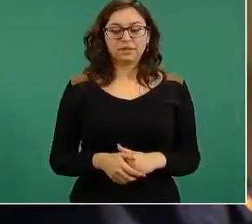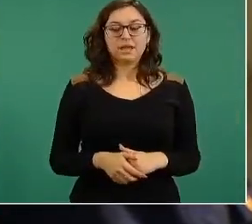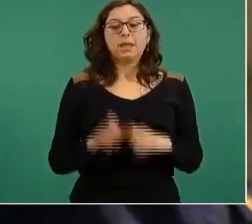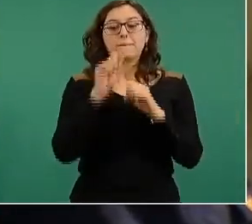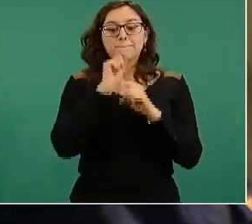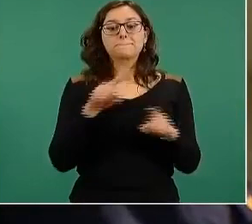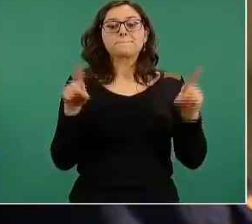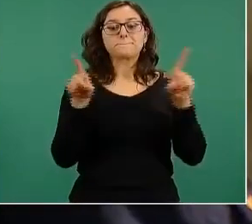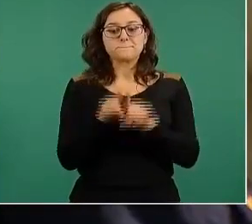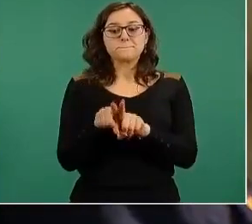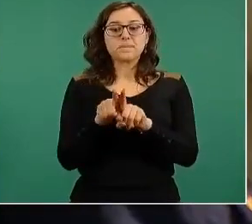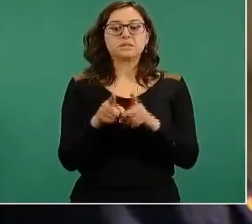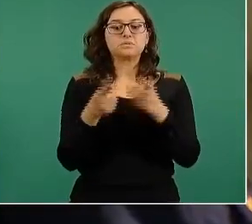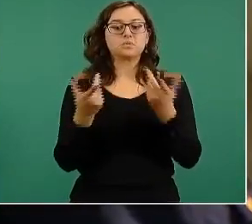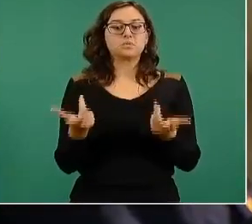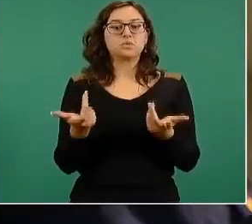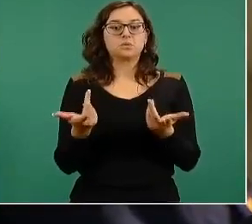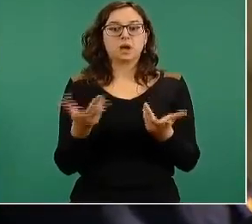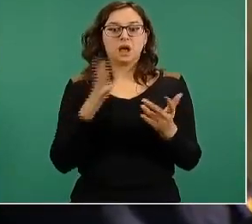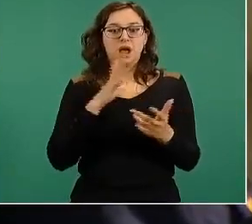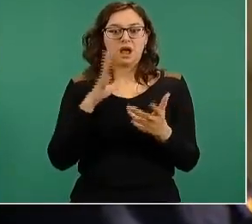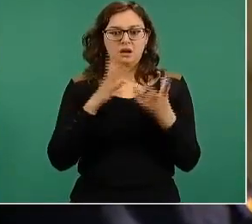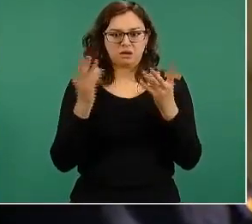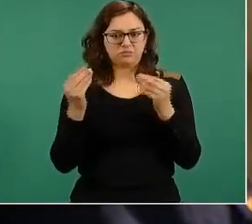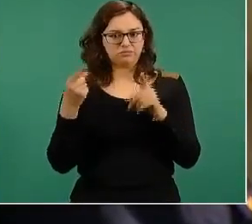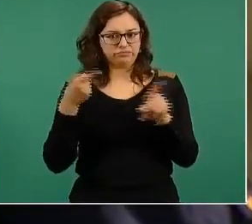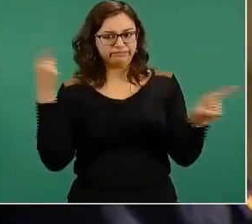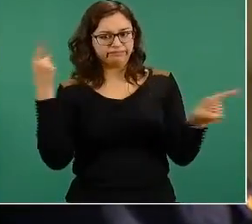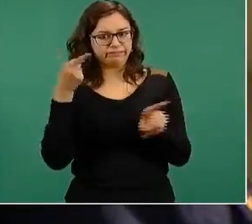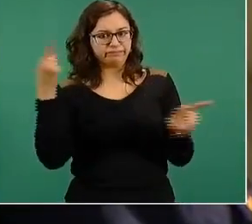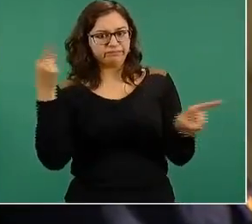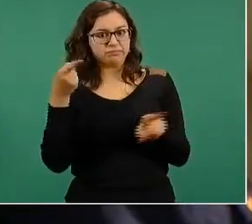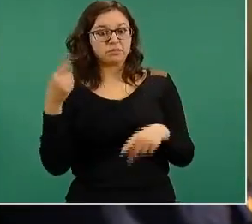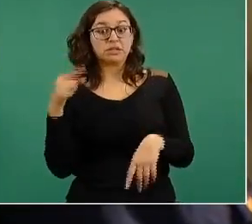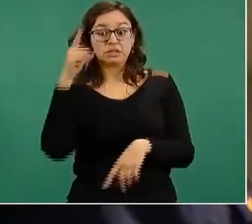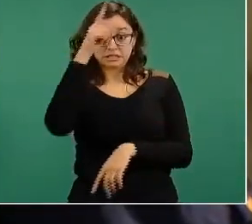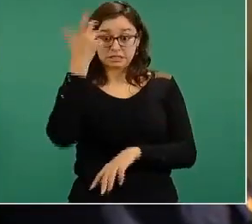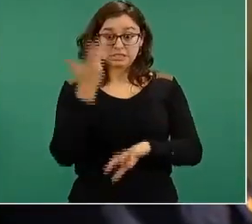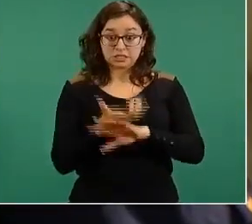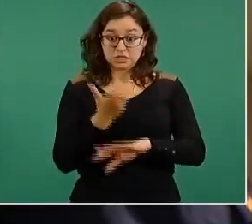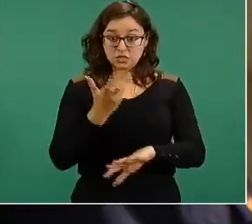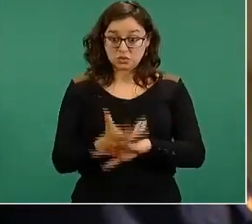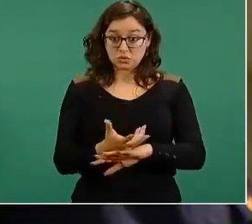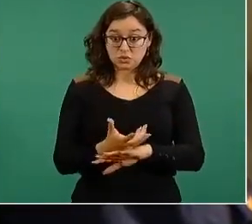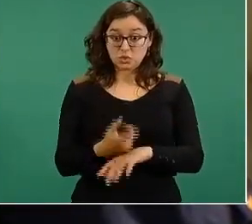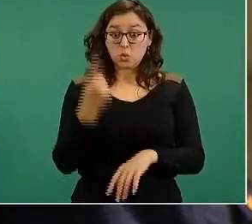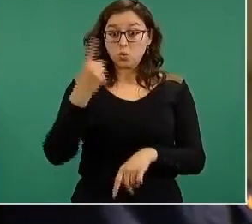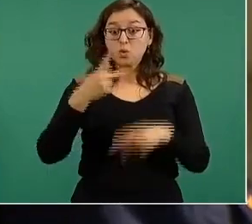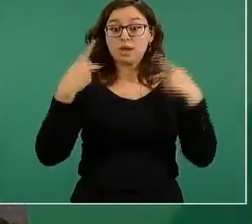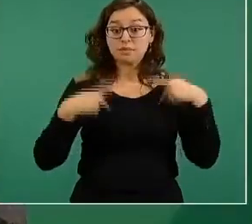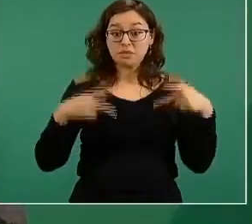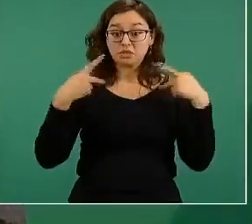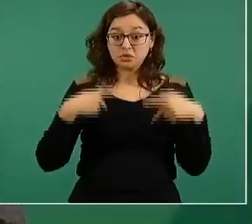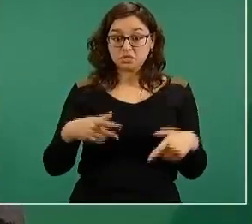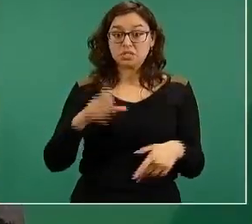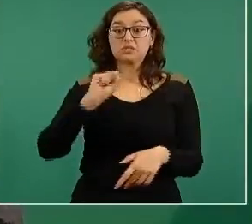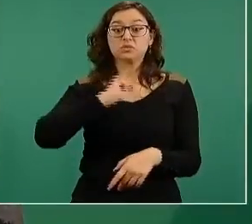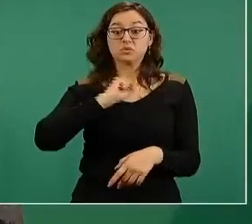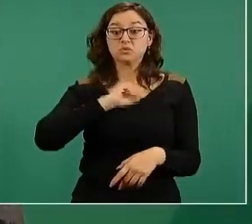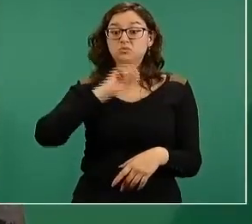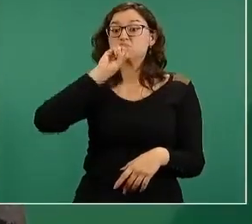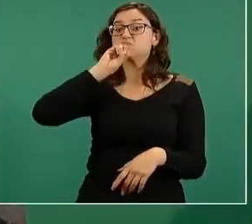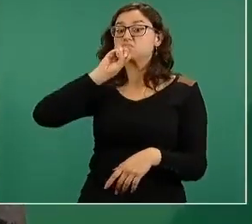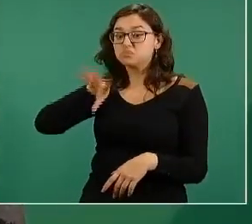precisamente de esta serie de ataques. En Estados Unidos, a una persona que tose, que le tose en la cara a alguien